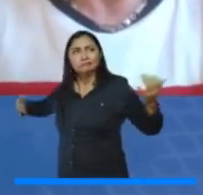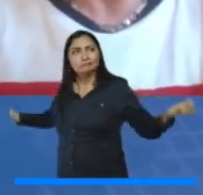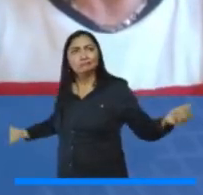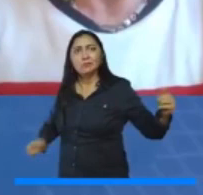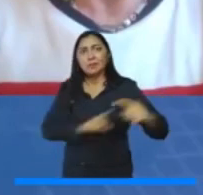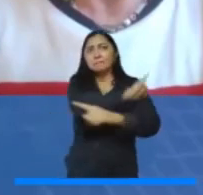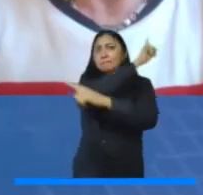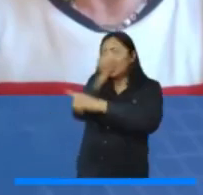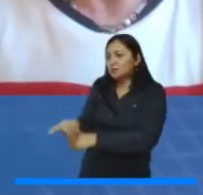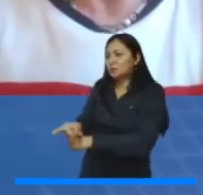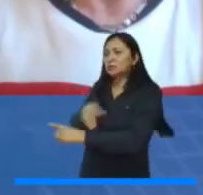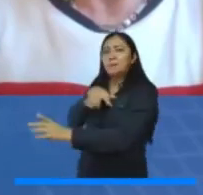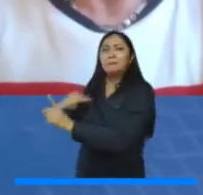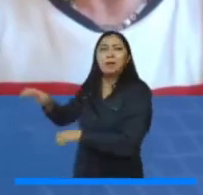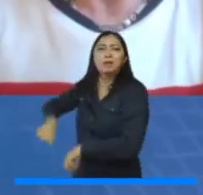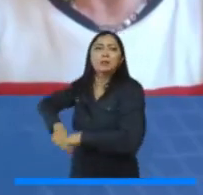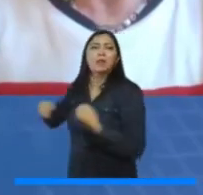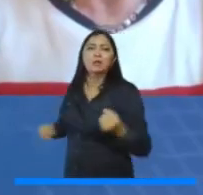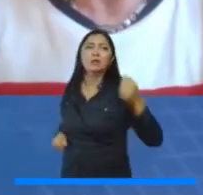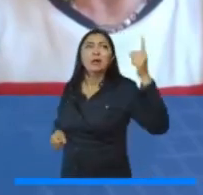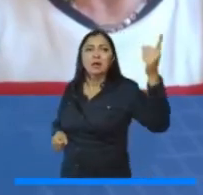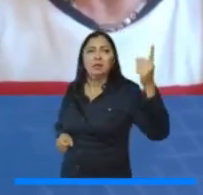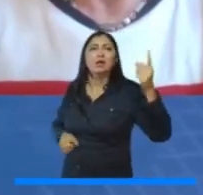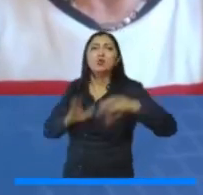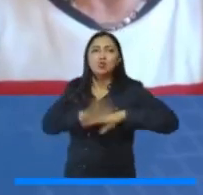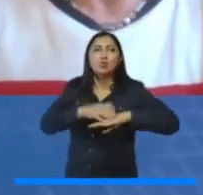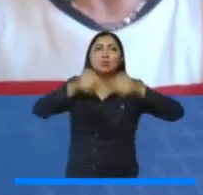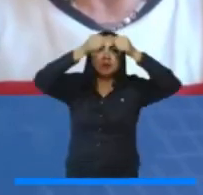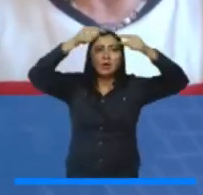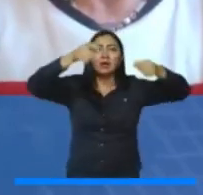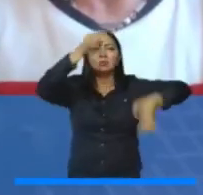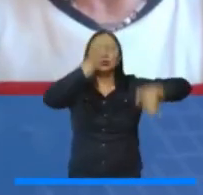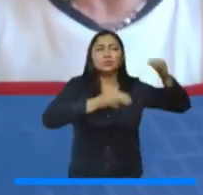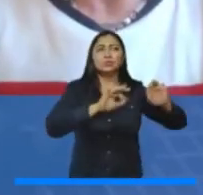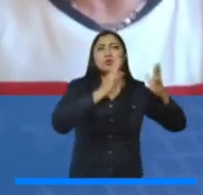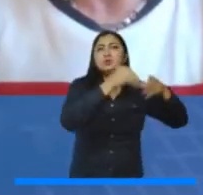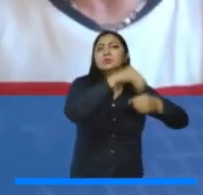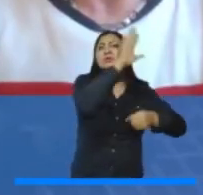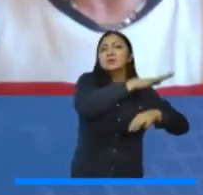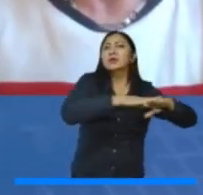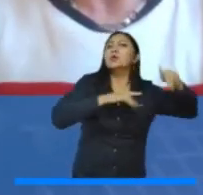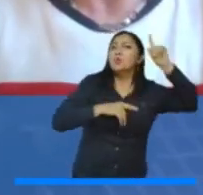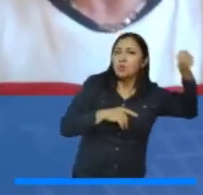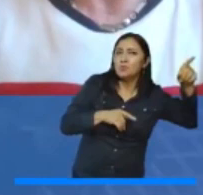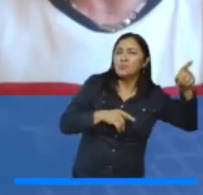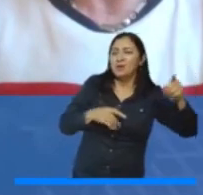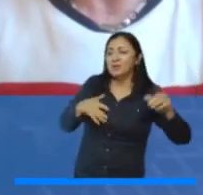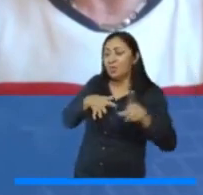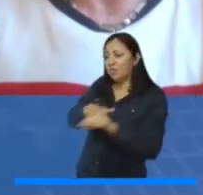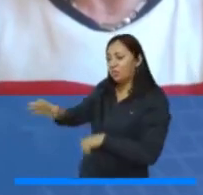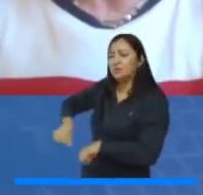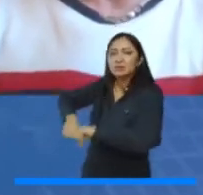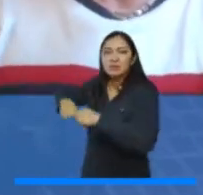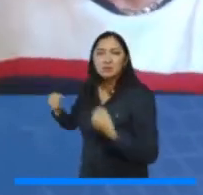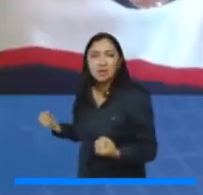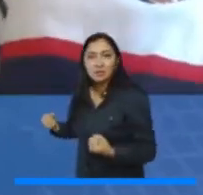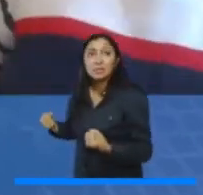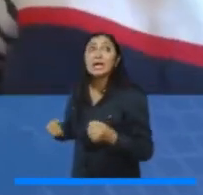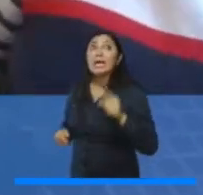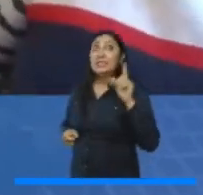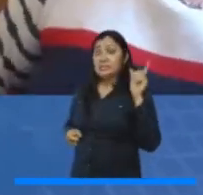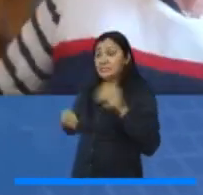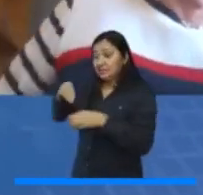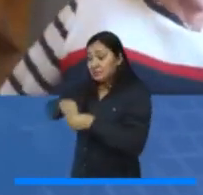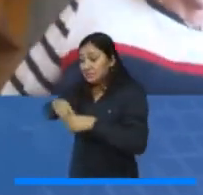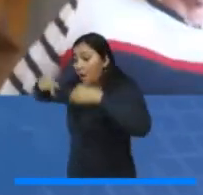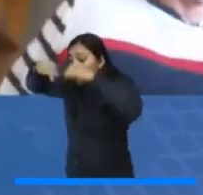decisiones, terminan perturbando, generando caos e inviabilidad de muchas instituciones. Entonces, digamos, así como existen factores internos en